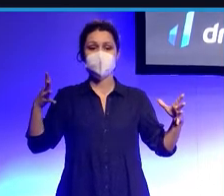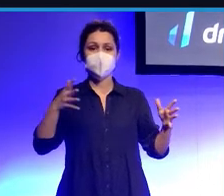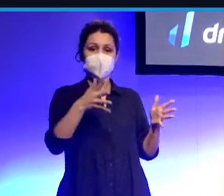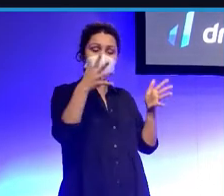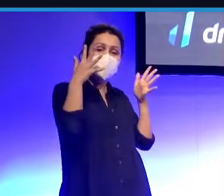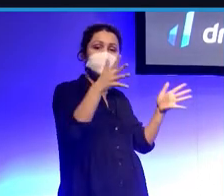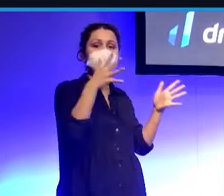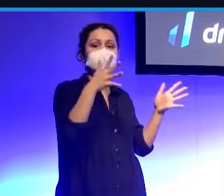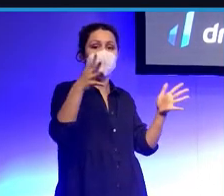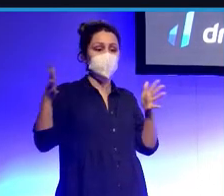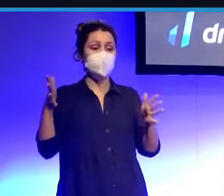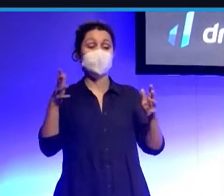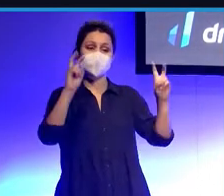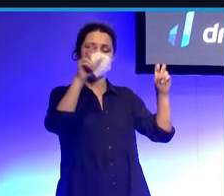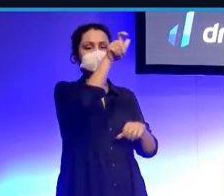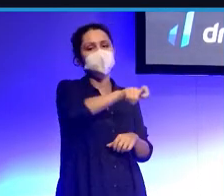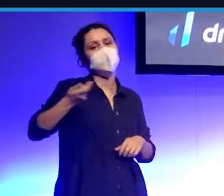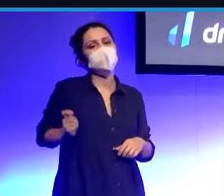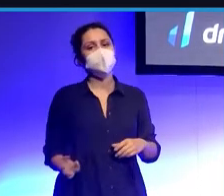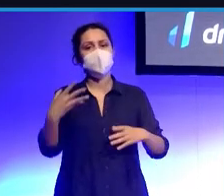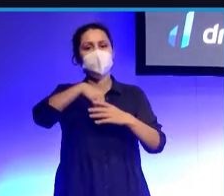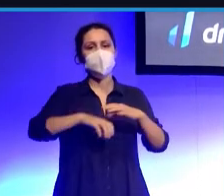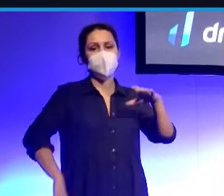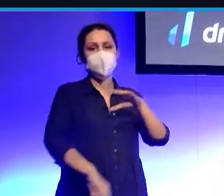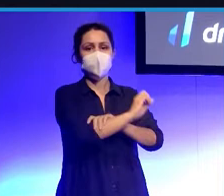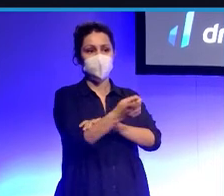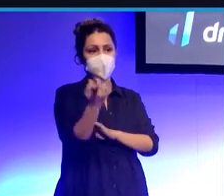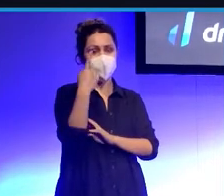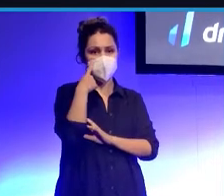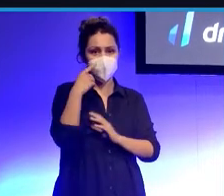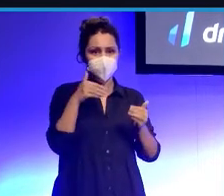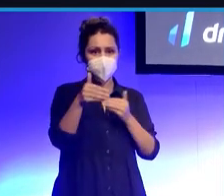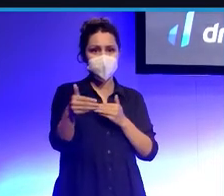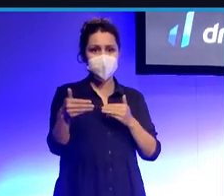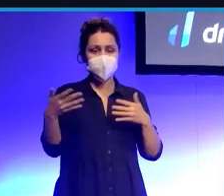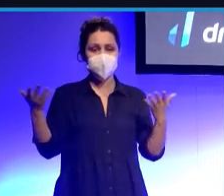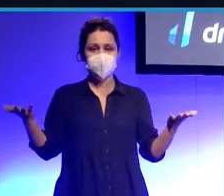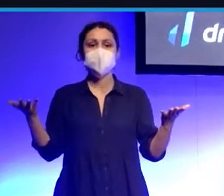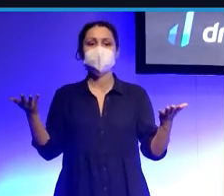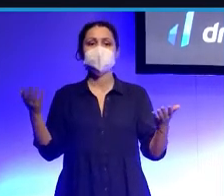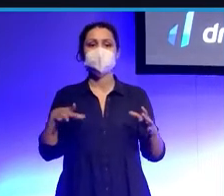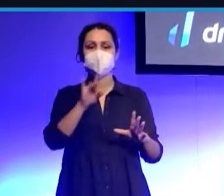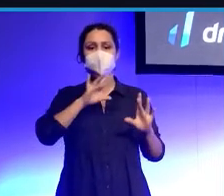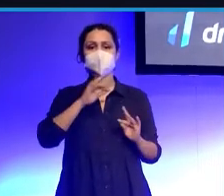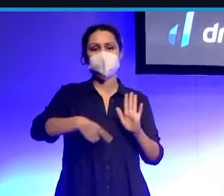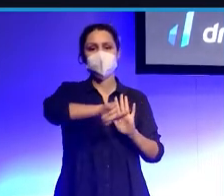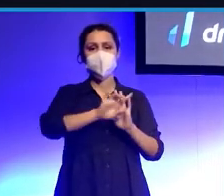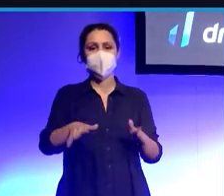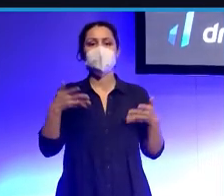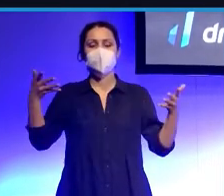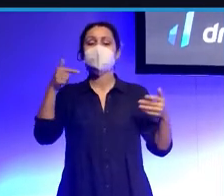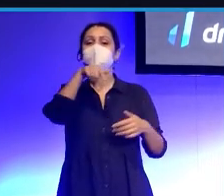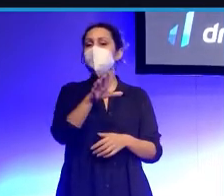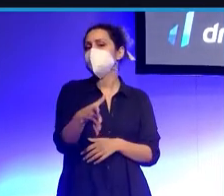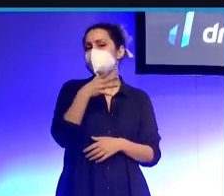clientes, que por lo general son clubes de fútbol, a qué jugadores fichar. Entonces, al final y al lo que hacemos es identificar talento, ¿vale? Entonces, bueno, ¿esto por